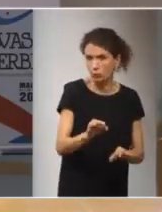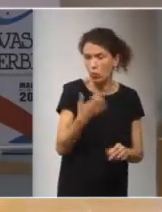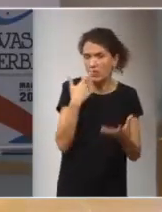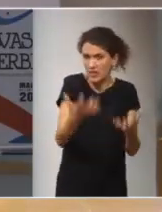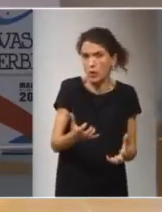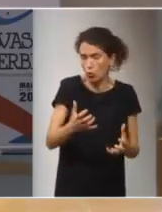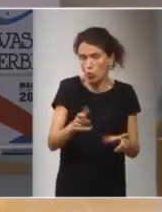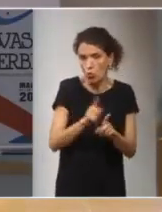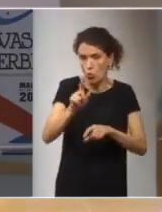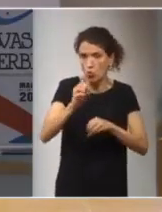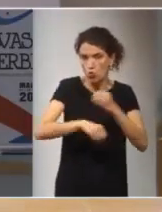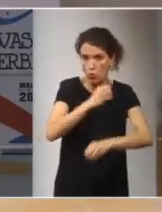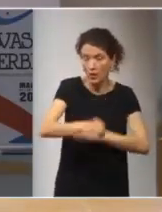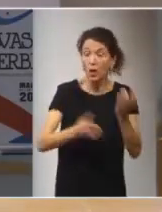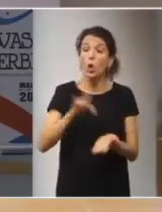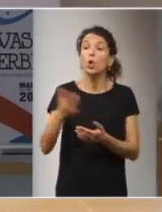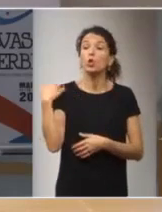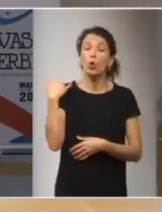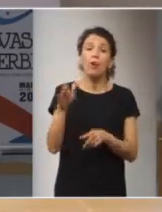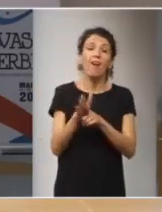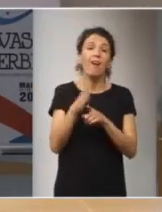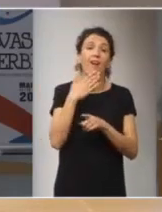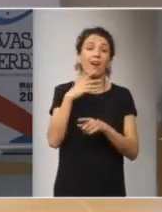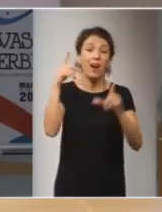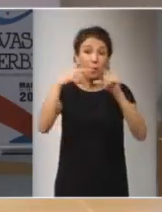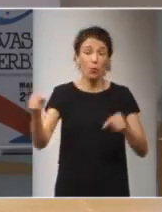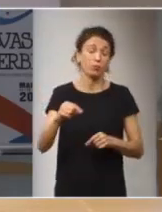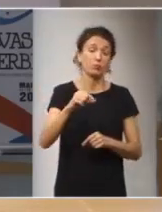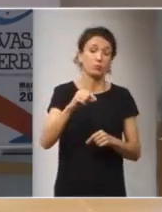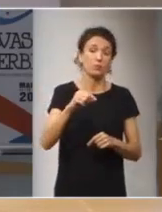nuclear cuando pasó lo de Hiroshima y Nagasaki por ejemplo